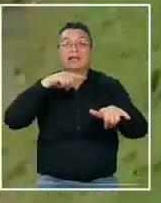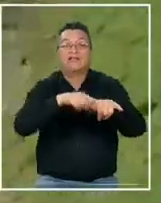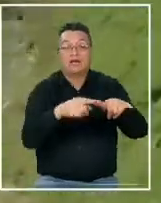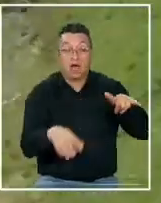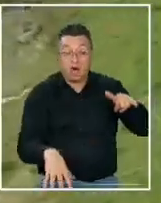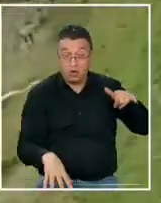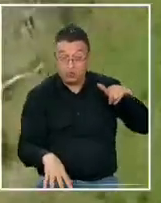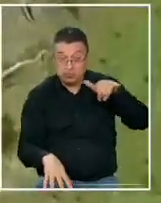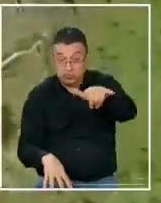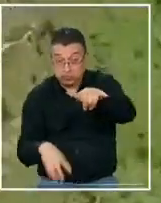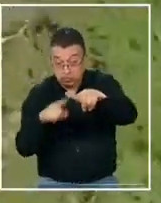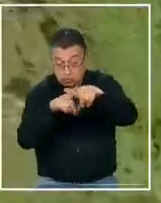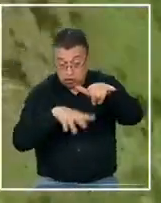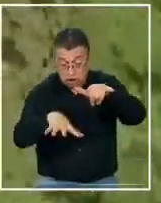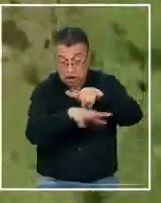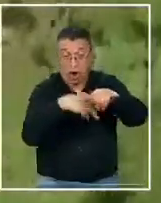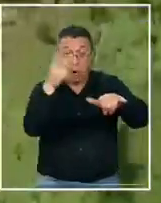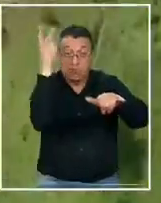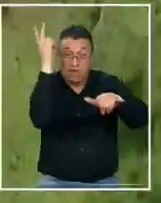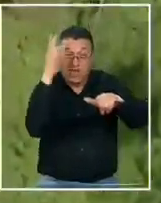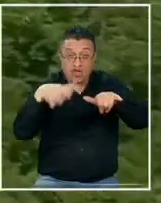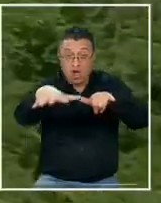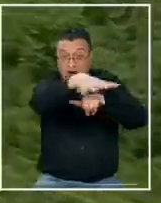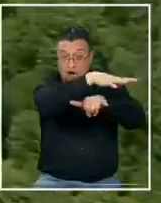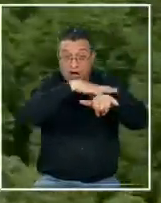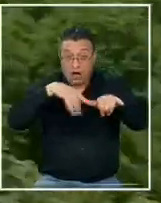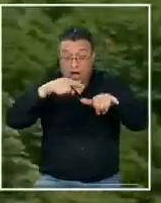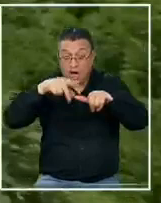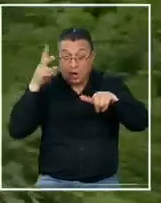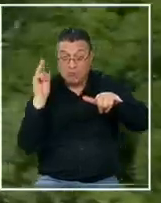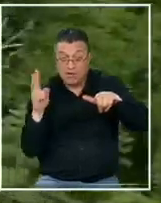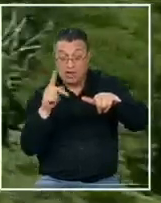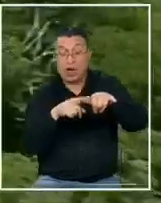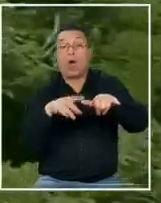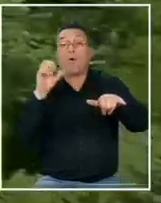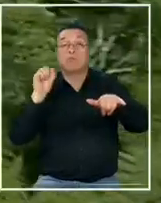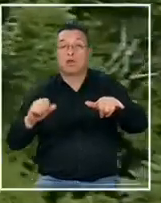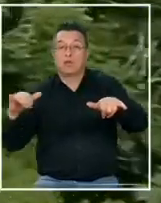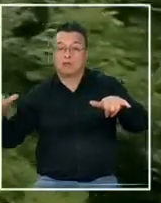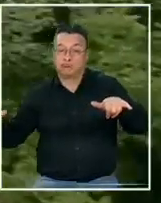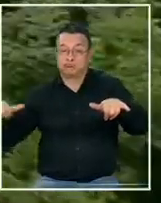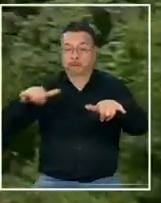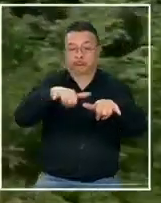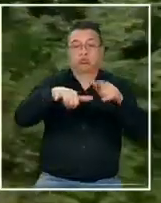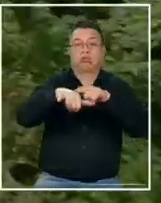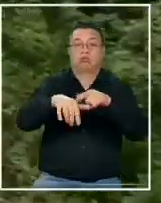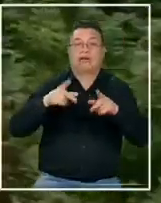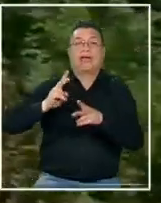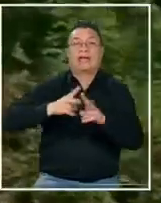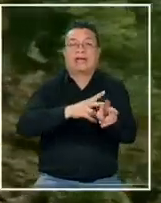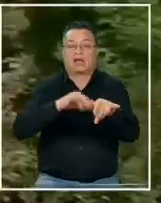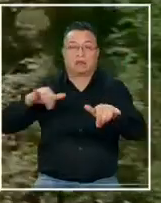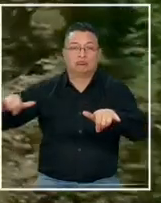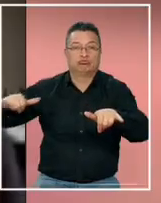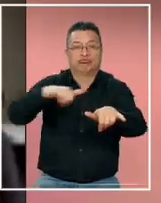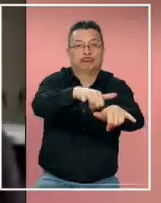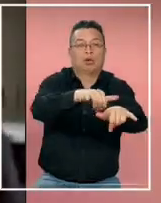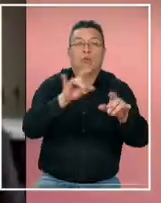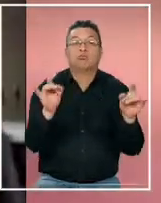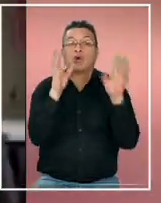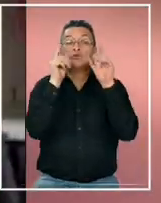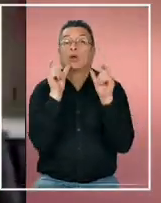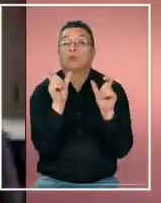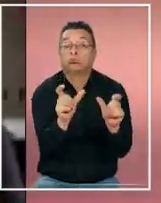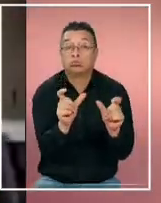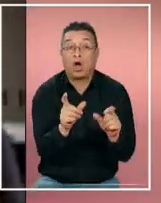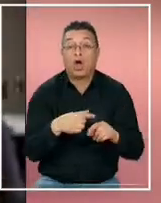aeronave que si entra a ese tipo de espacio puede ser interceptada va a ser interceptada ¿no es cierto? y si